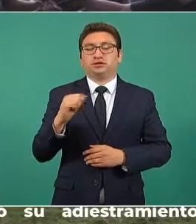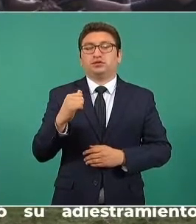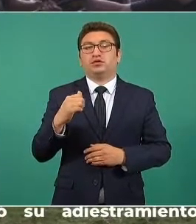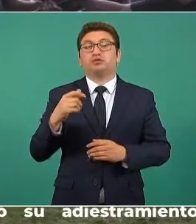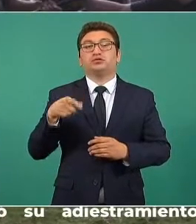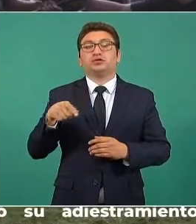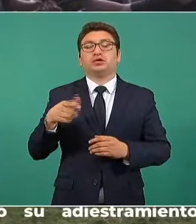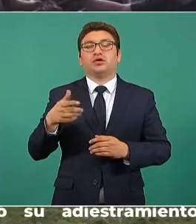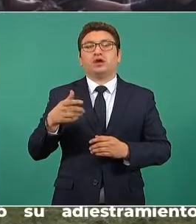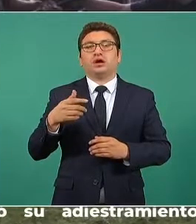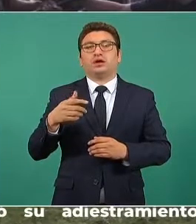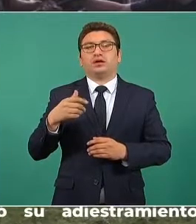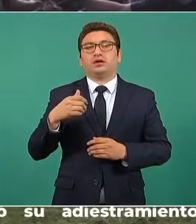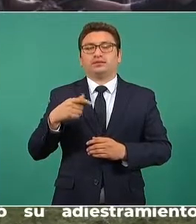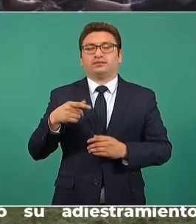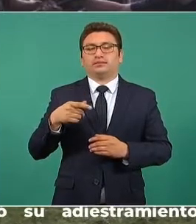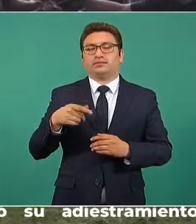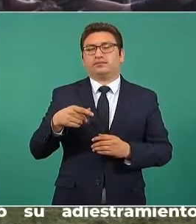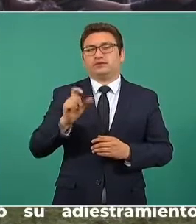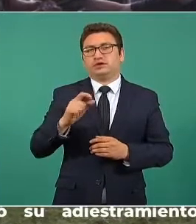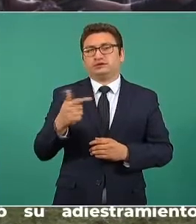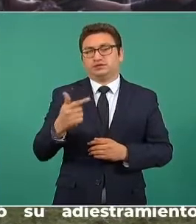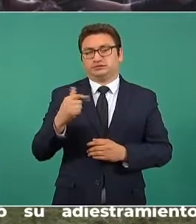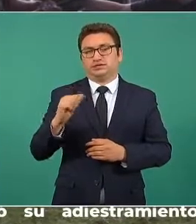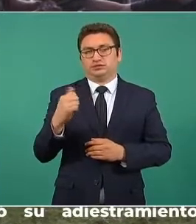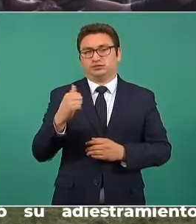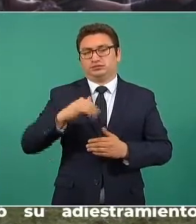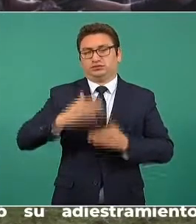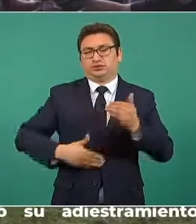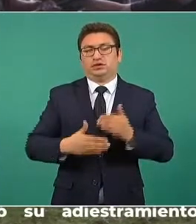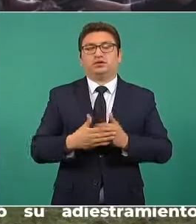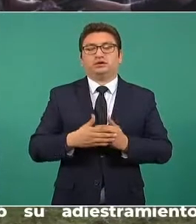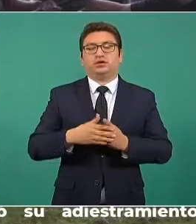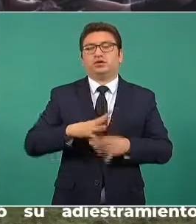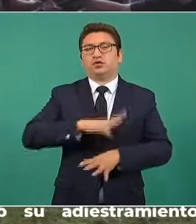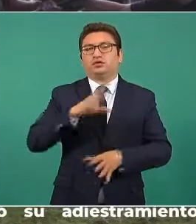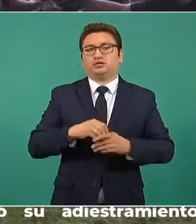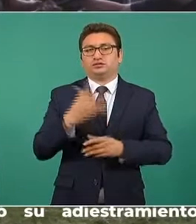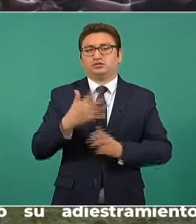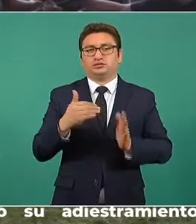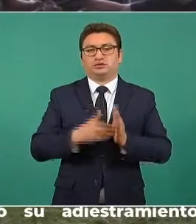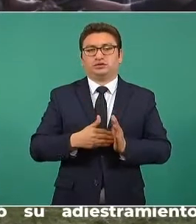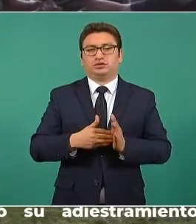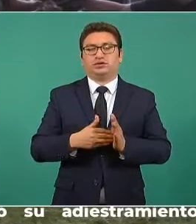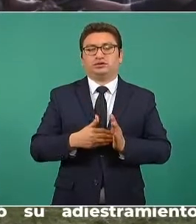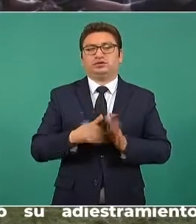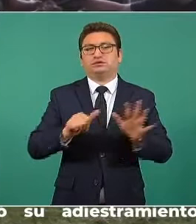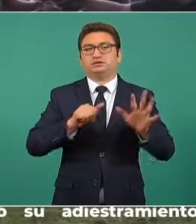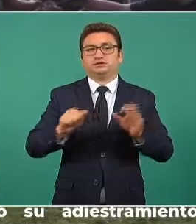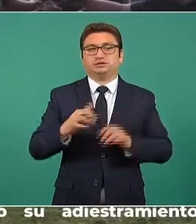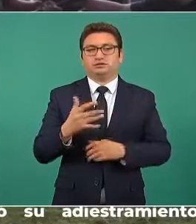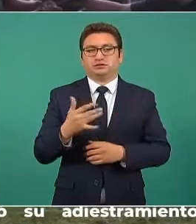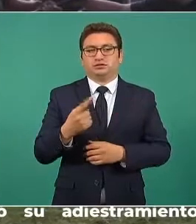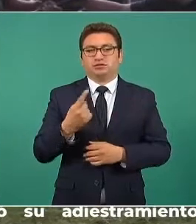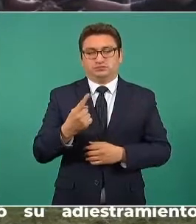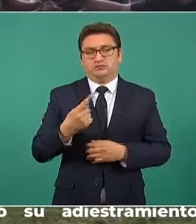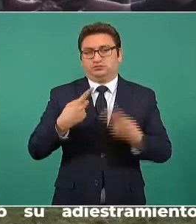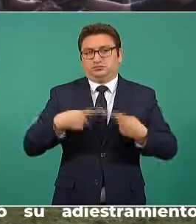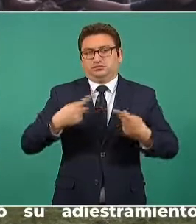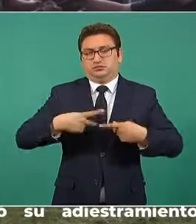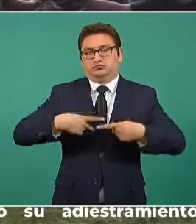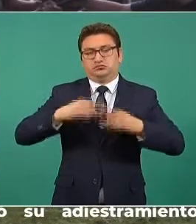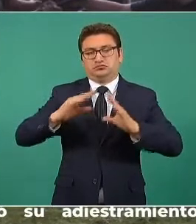culminó ya precisamente el 27 de agosto con un total de 5 mil 651 elementos.